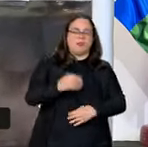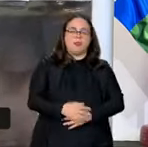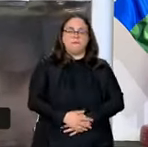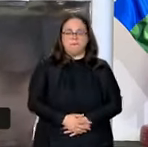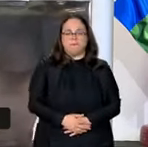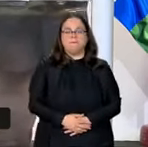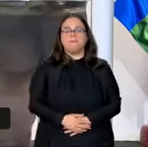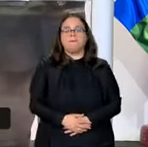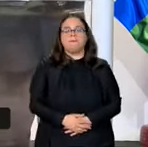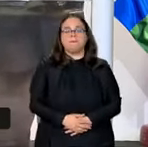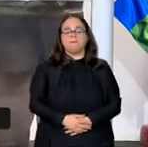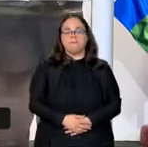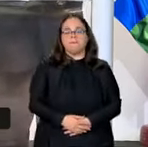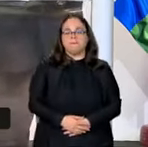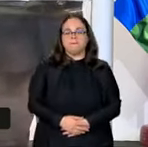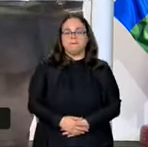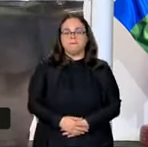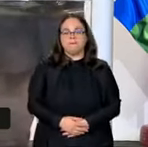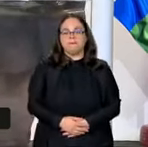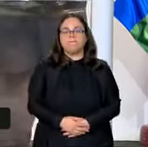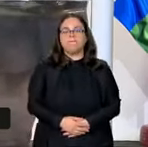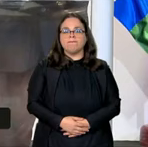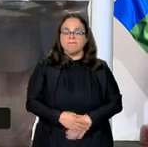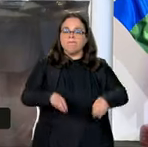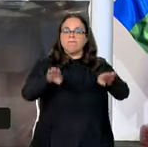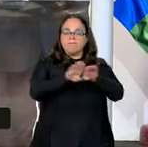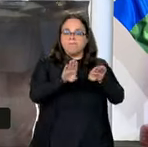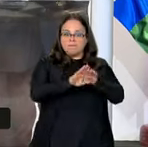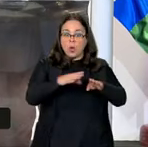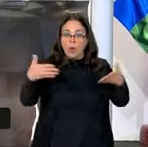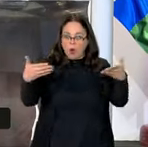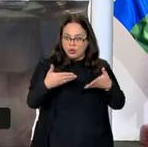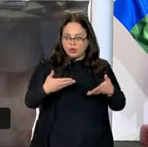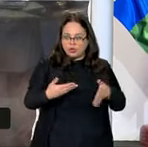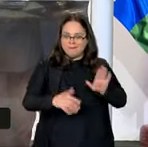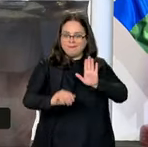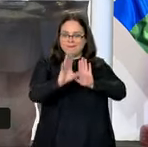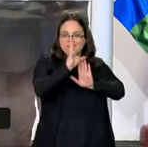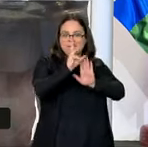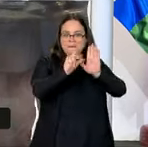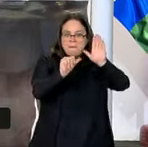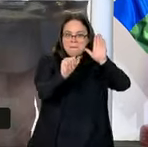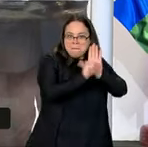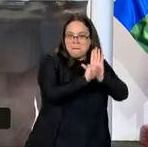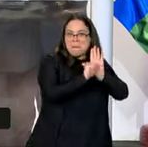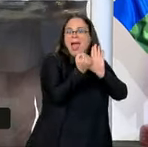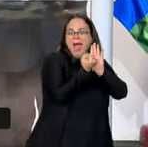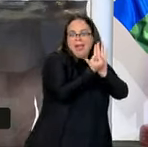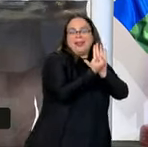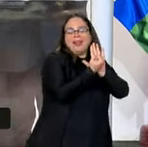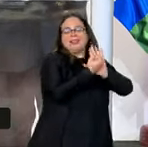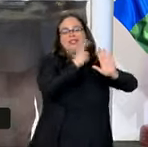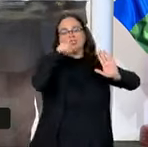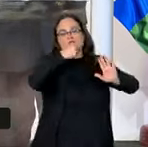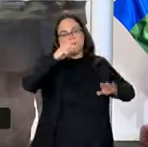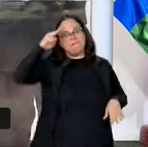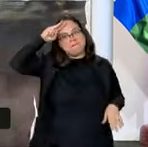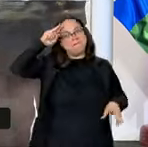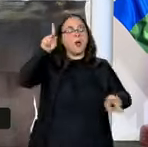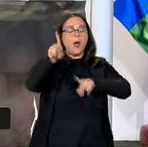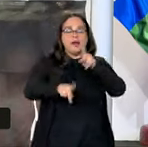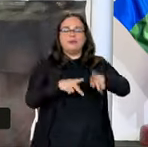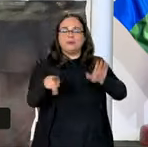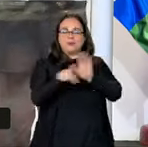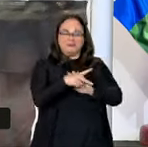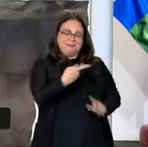a esta tentativa de golpe. Hoy es un día histórico para nuestros pueblos. Como decía nuestro hermano